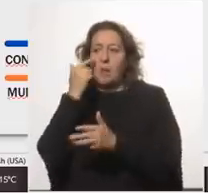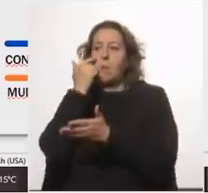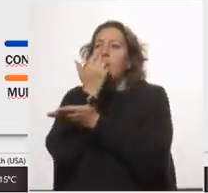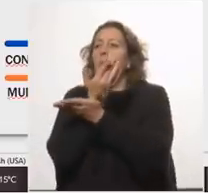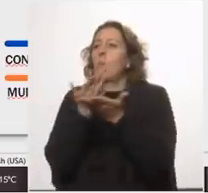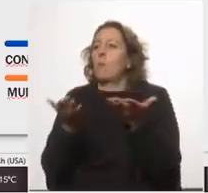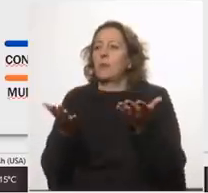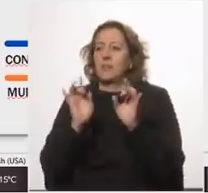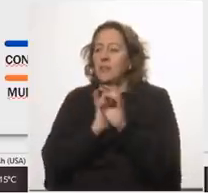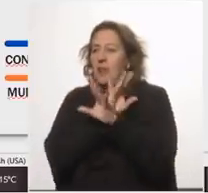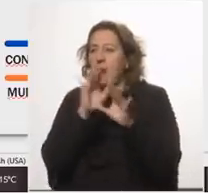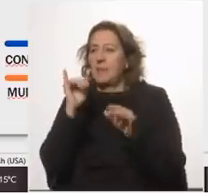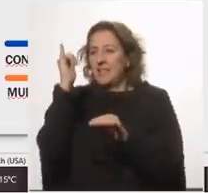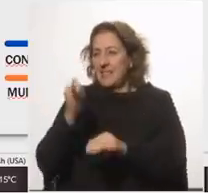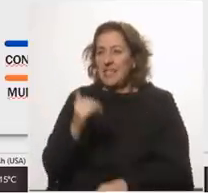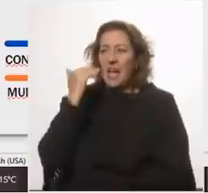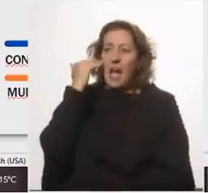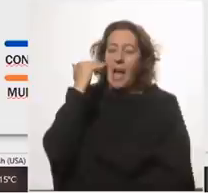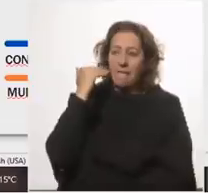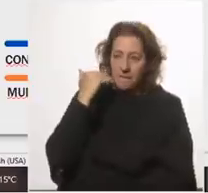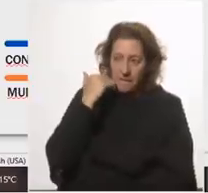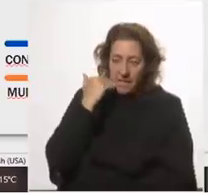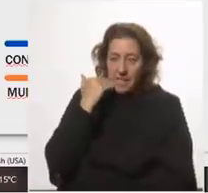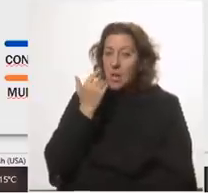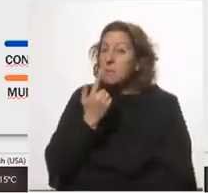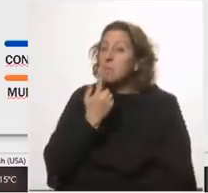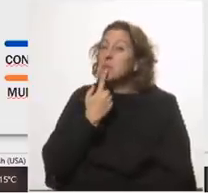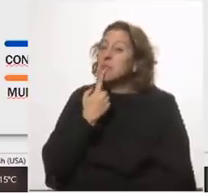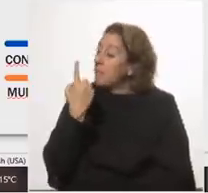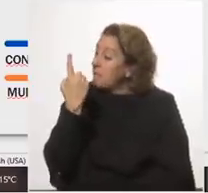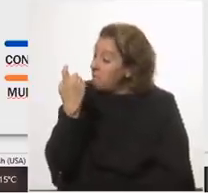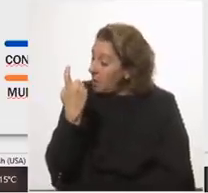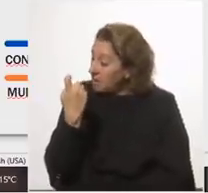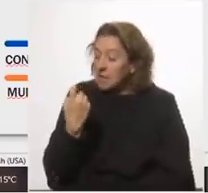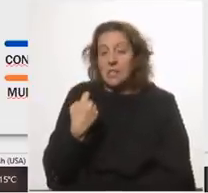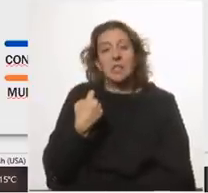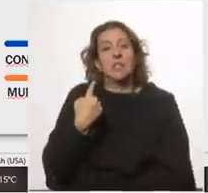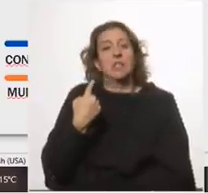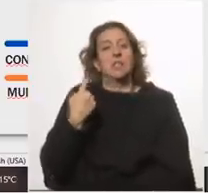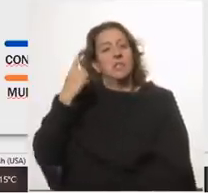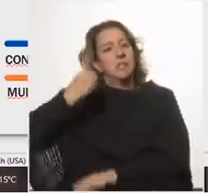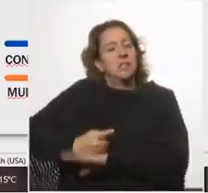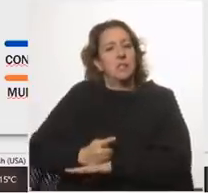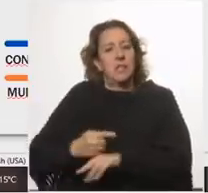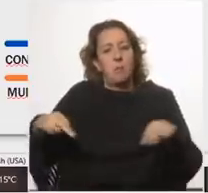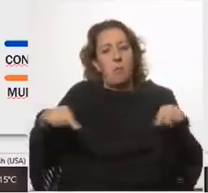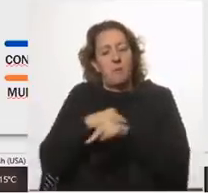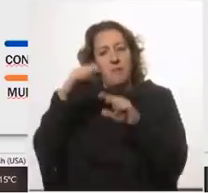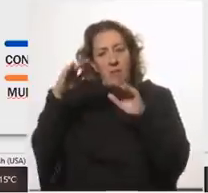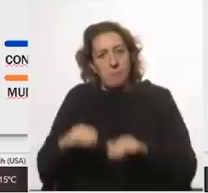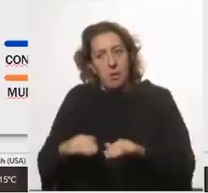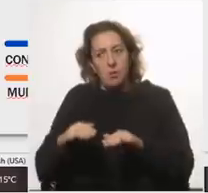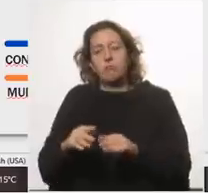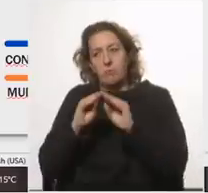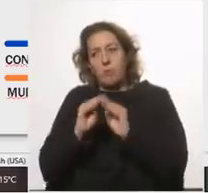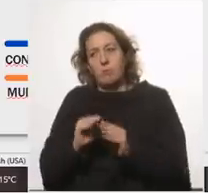específicamente si en abril hubiera habido una política fuerte estricta de reducción de movilidad también nuestro cálculo es